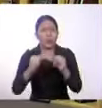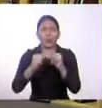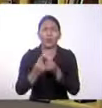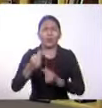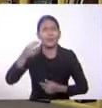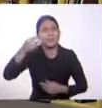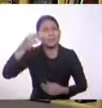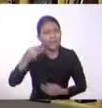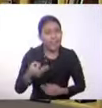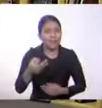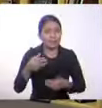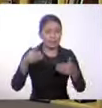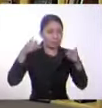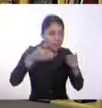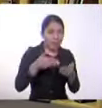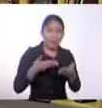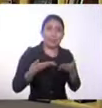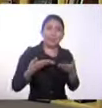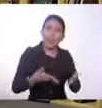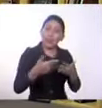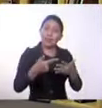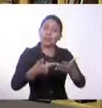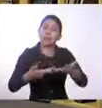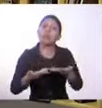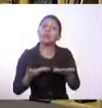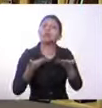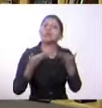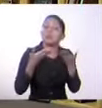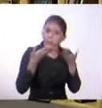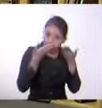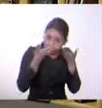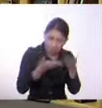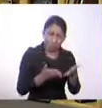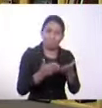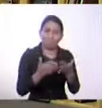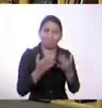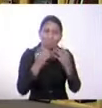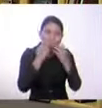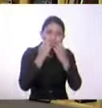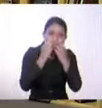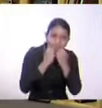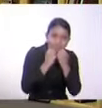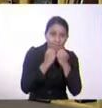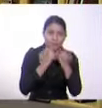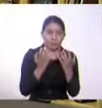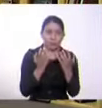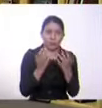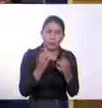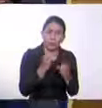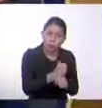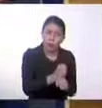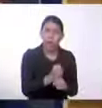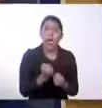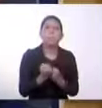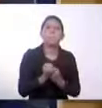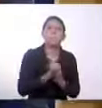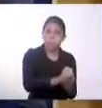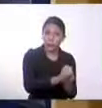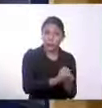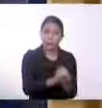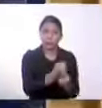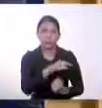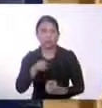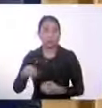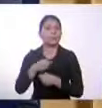asignar estos derechos de forma específica para resaltar, ¿verdad? O para reforzar esas garantías.